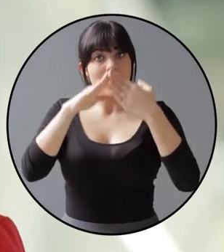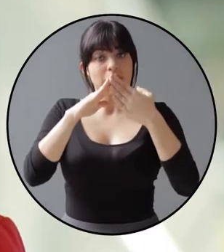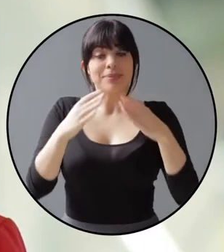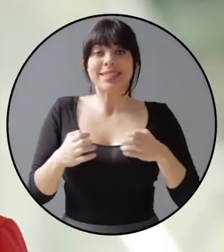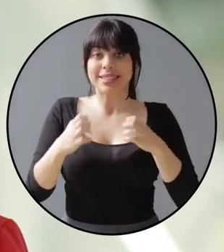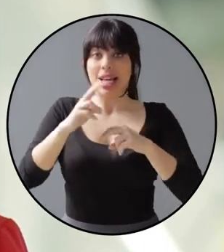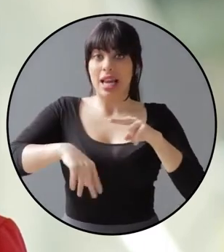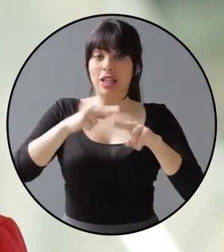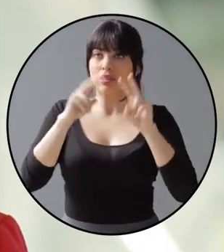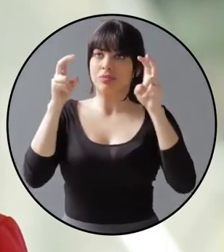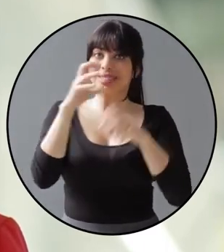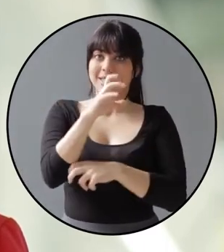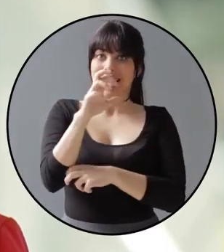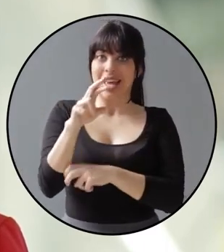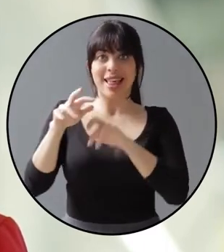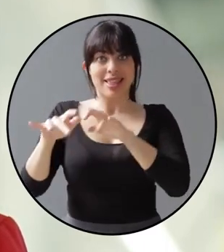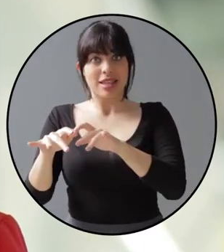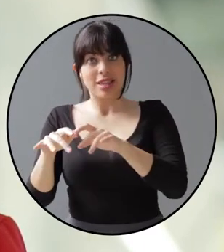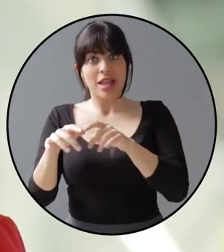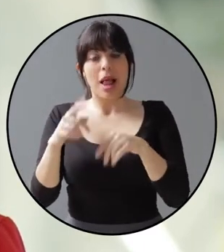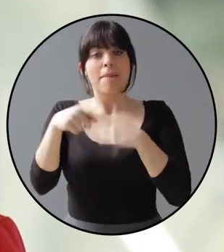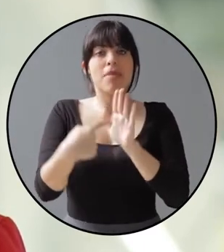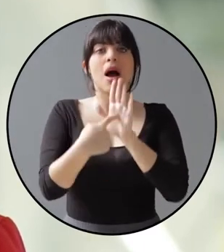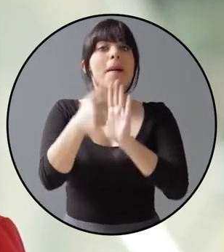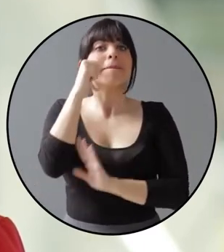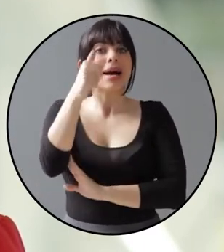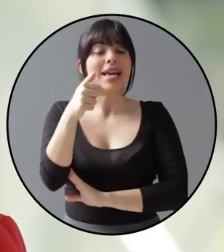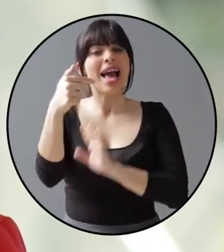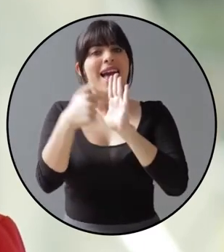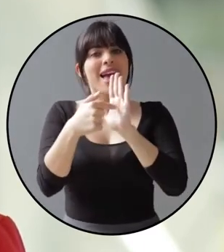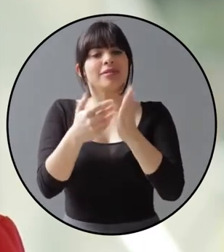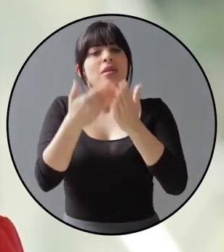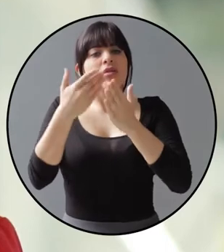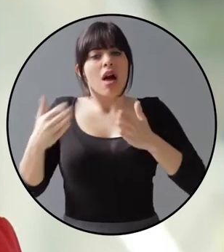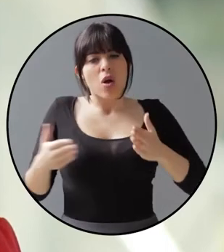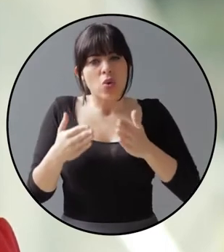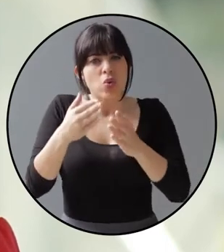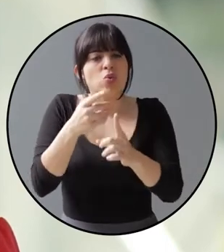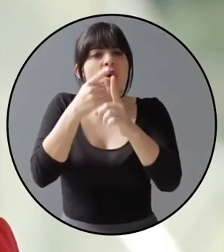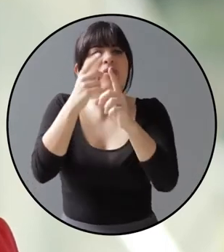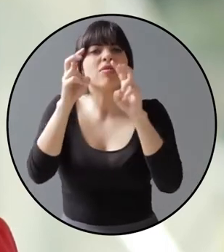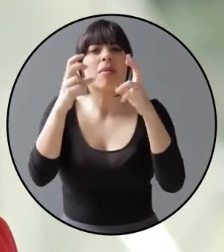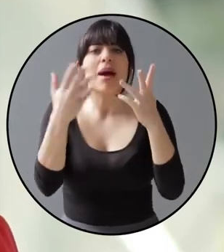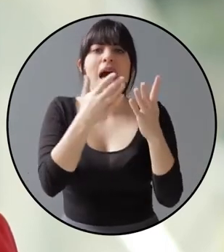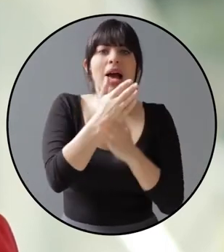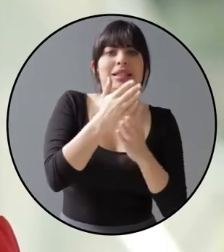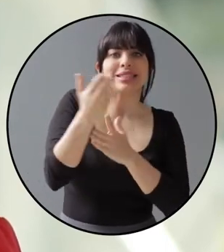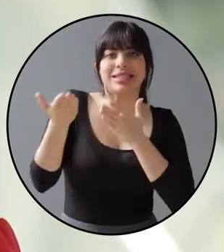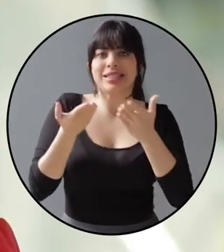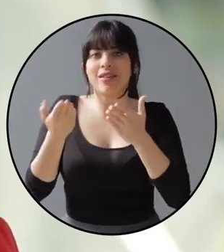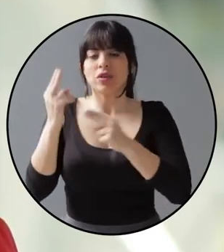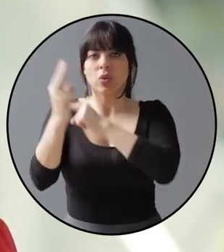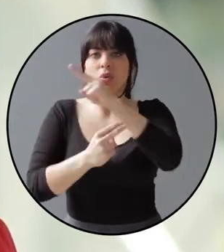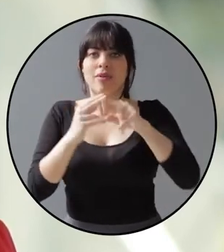La estrategia nacional CR Digital que presentamos mañana marca nuestra ruta en materia de acceso y